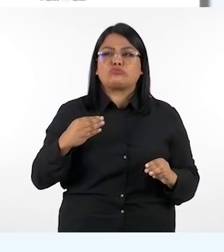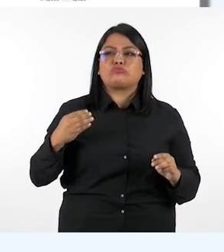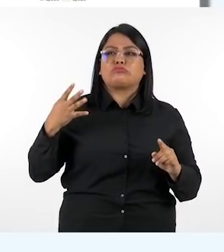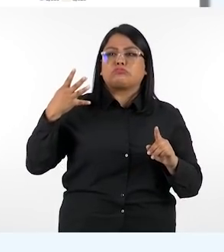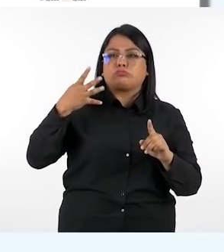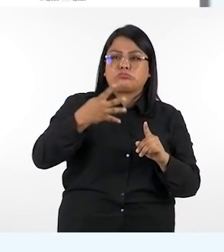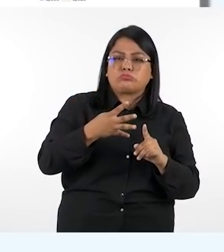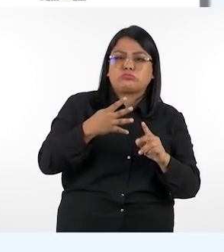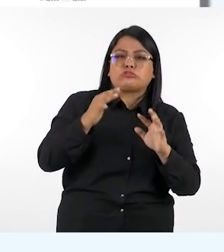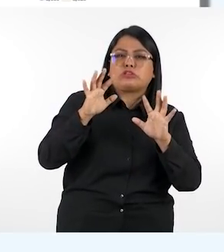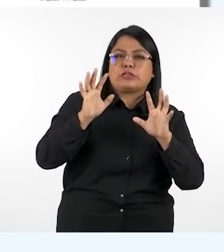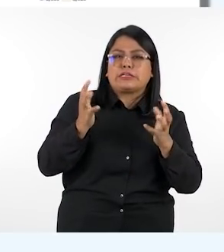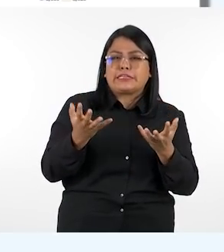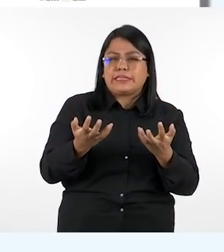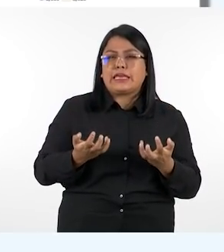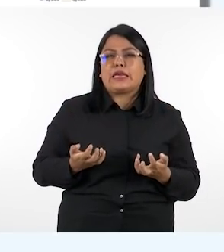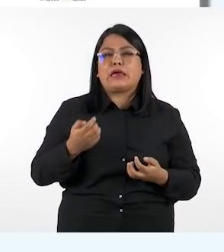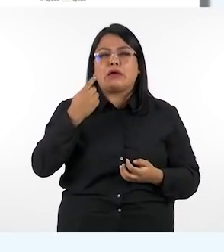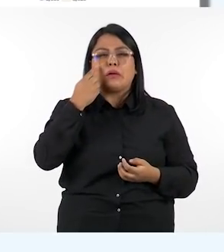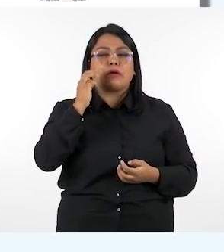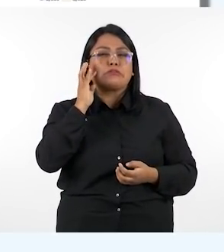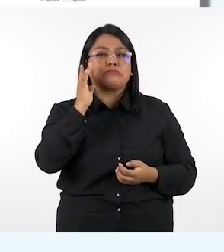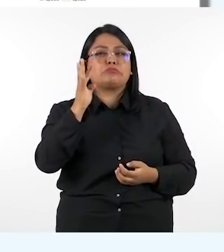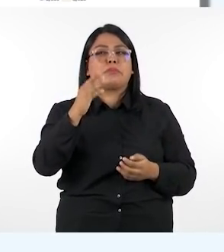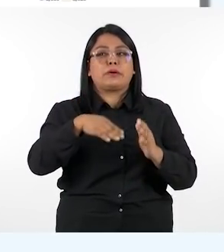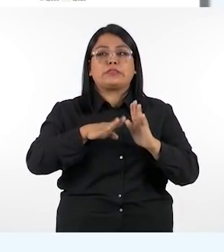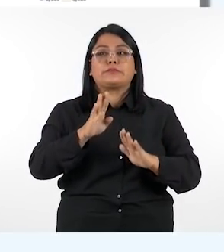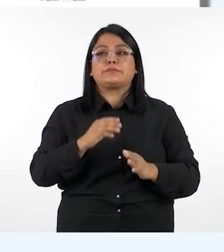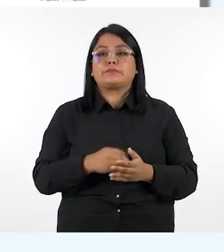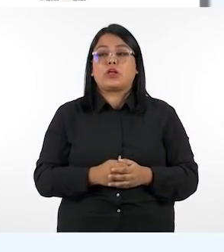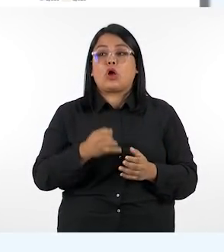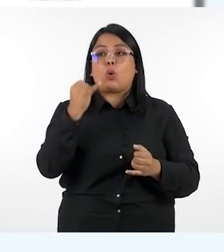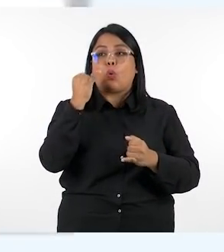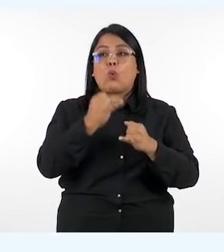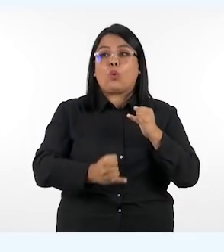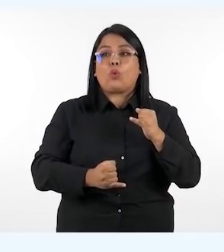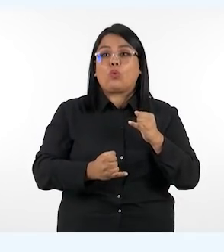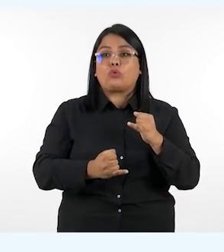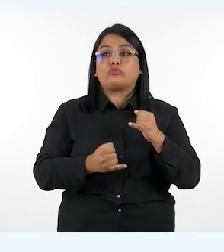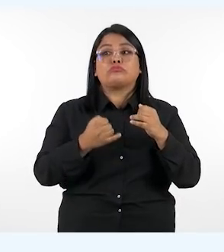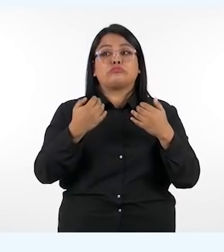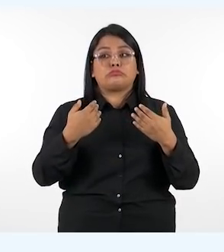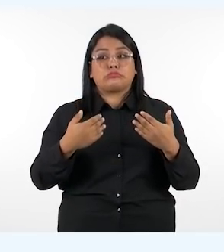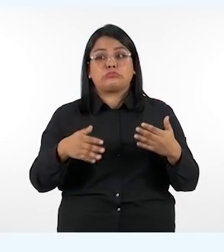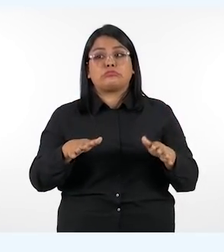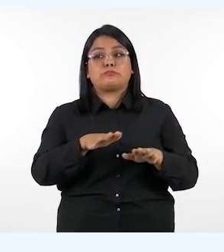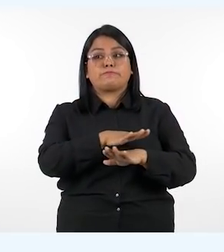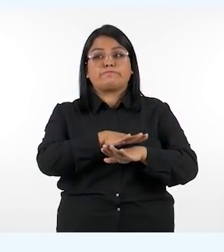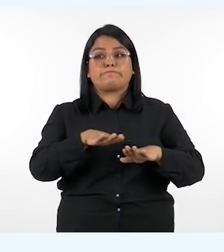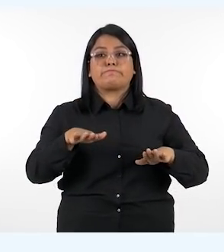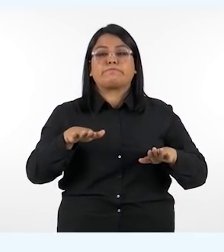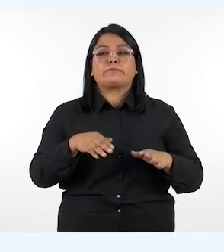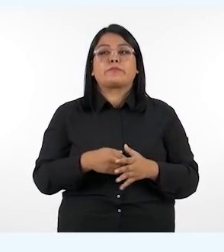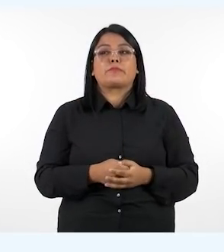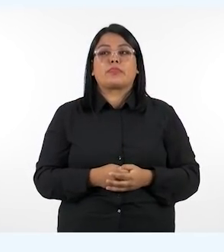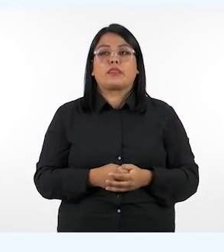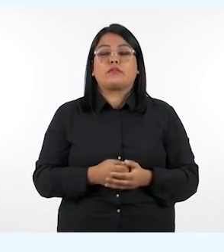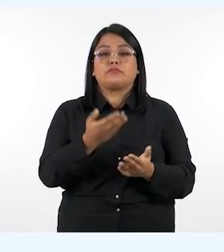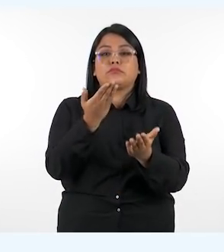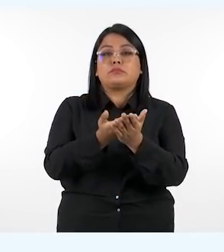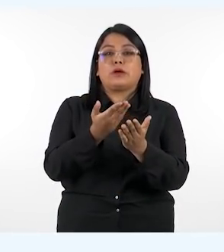que les gustan los retos y quieran explorar su creatividad y por último sección si ya terminaste